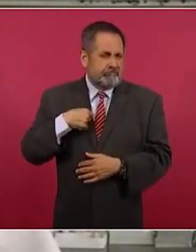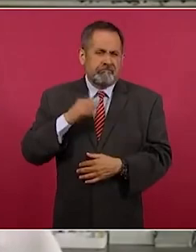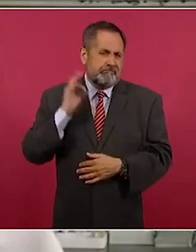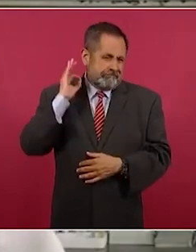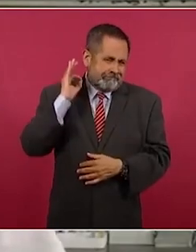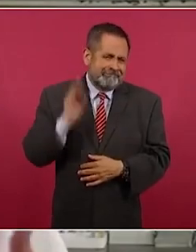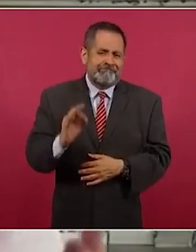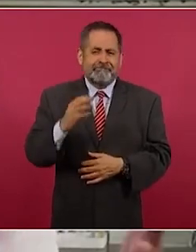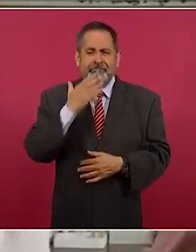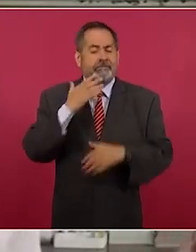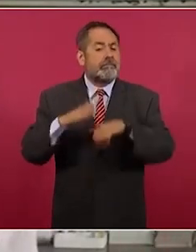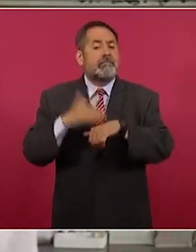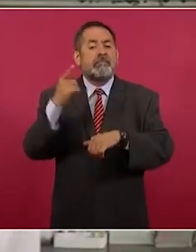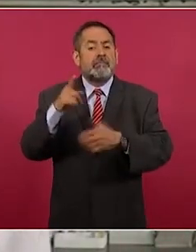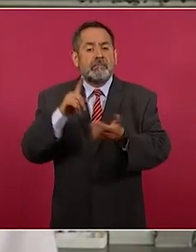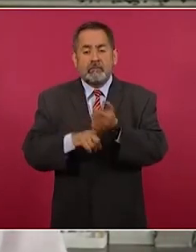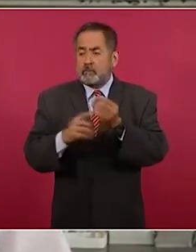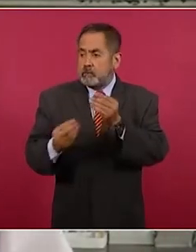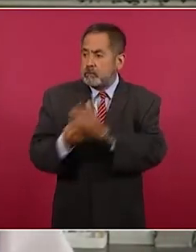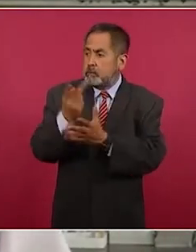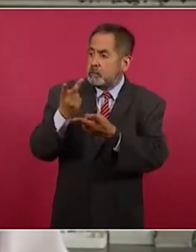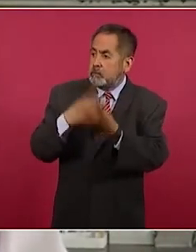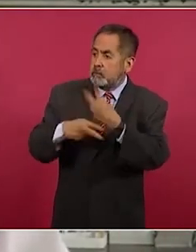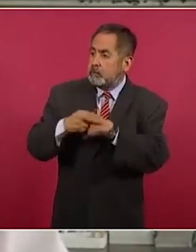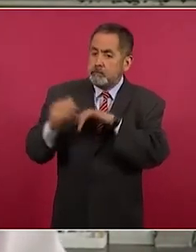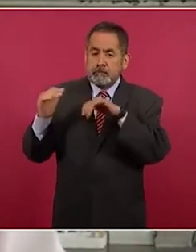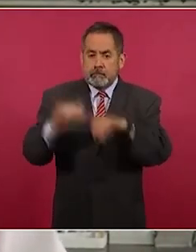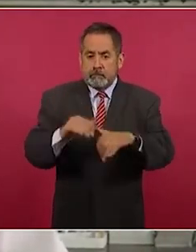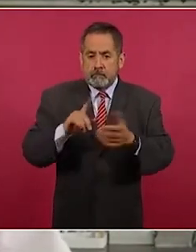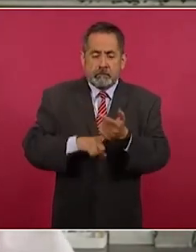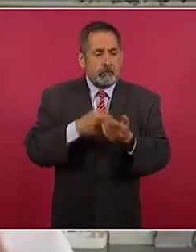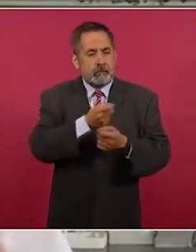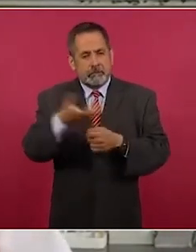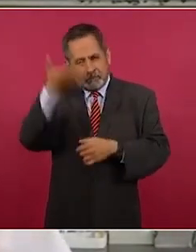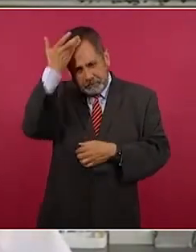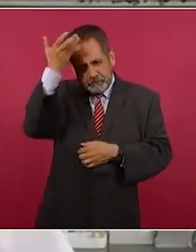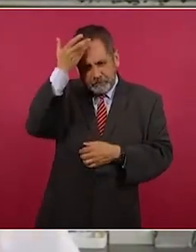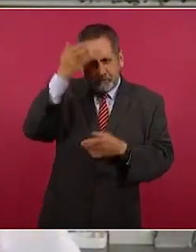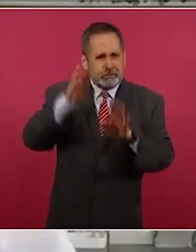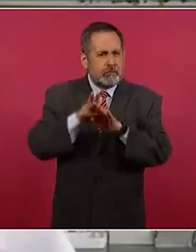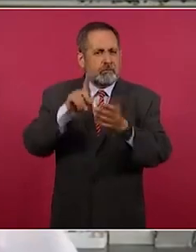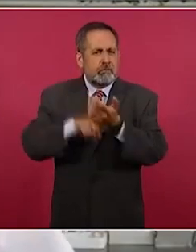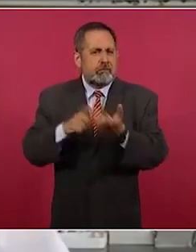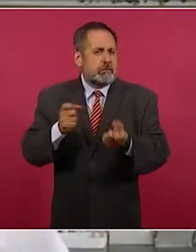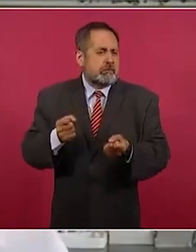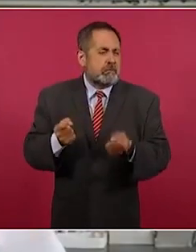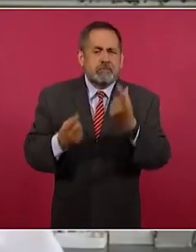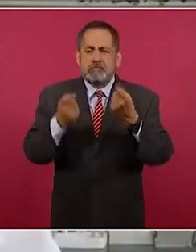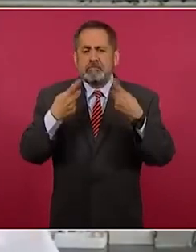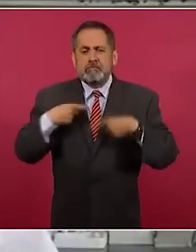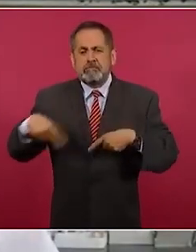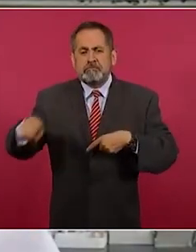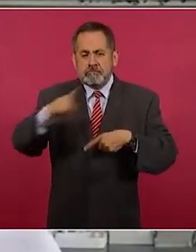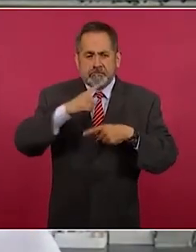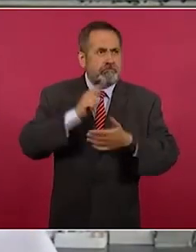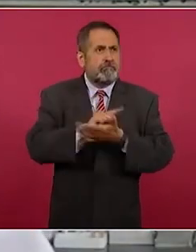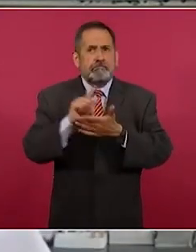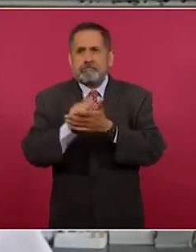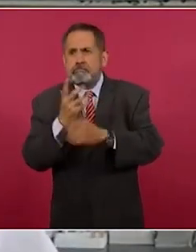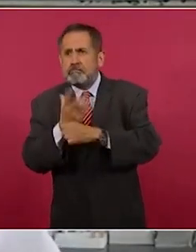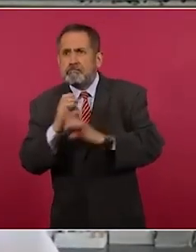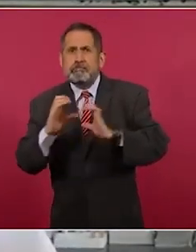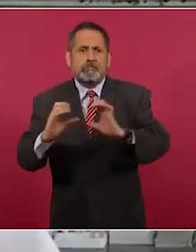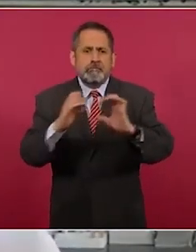Se han incorporado nuevos elementos, tanto enfermería como personal de conservación,